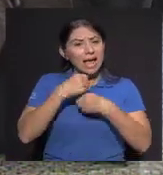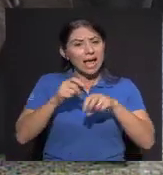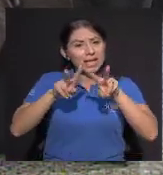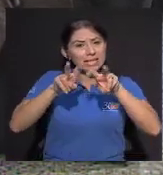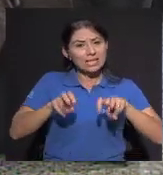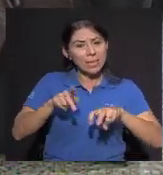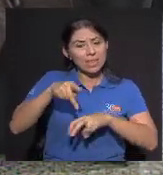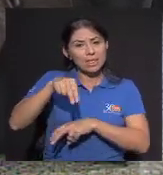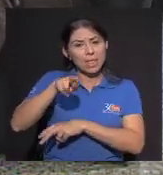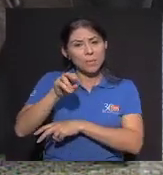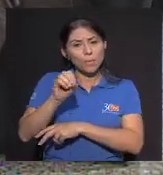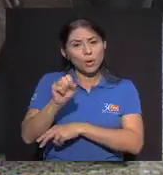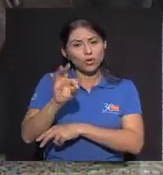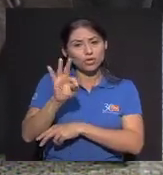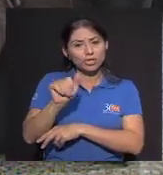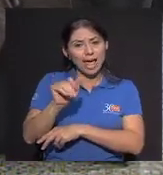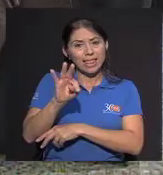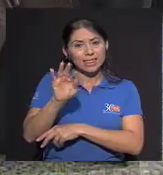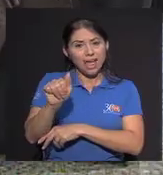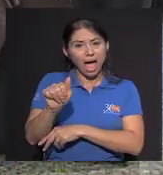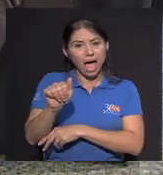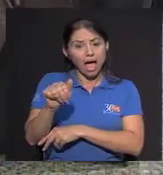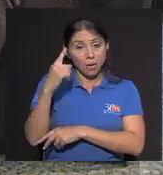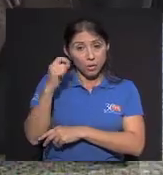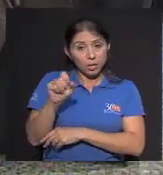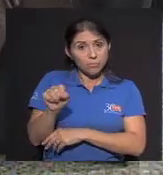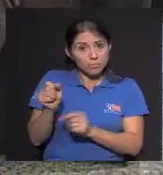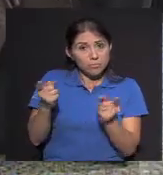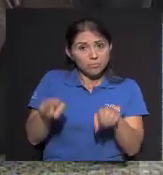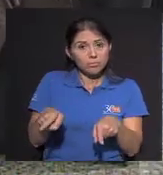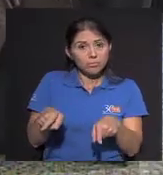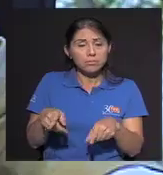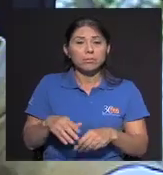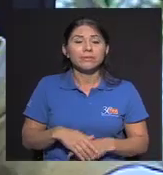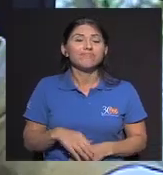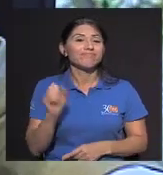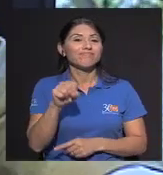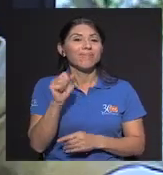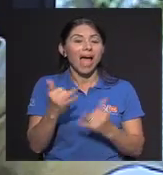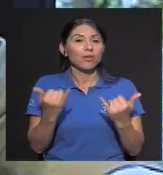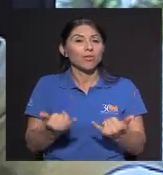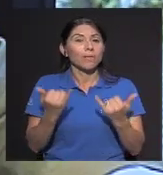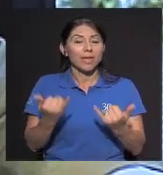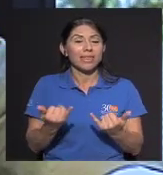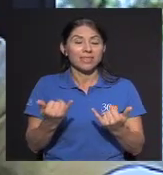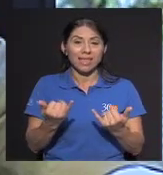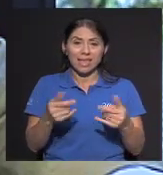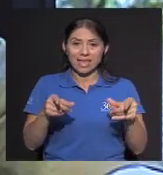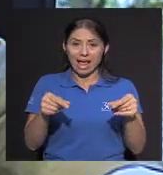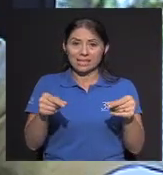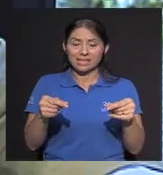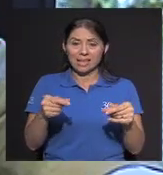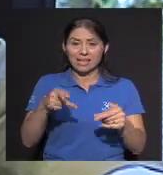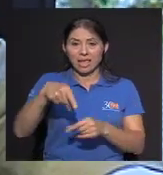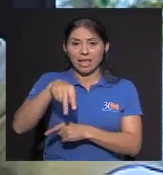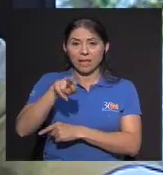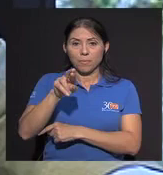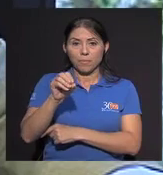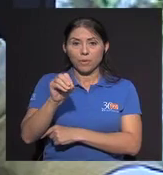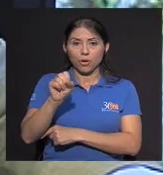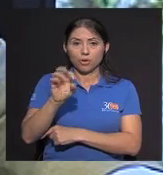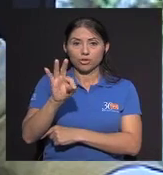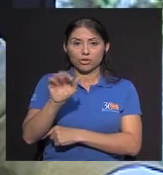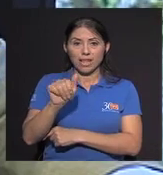próstata Pues también es una incidencia Aunque no tan alto Pero sí se presenta Sí, actualmente El cáncer de próstata Ocupa un lugar Muy